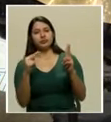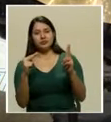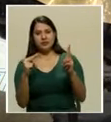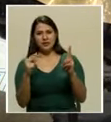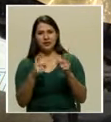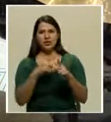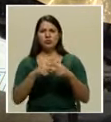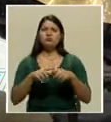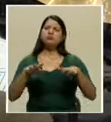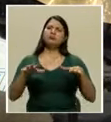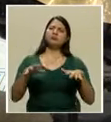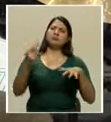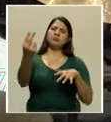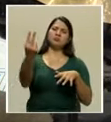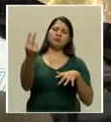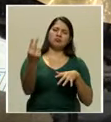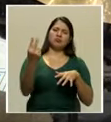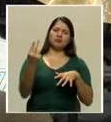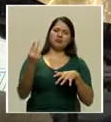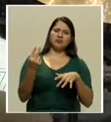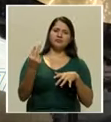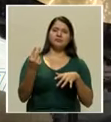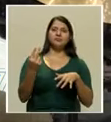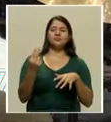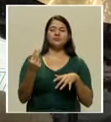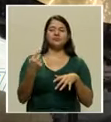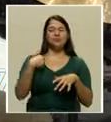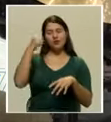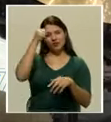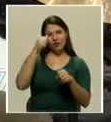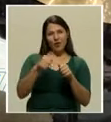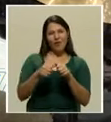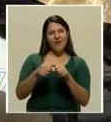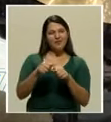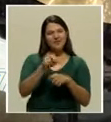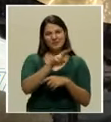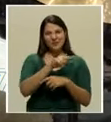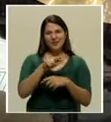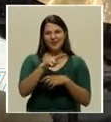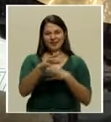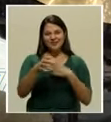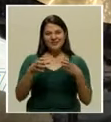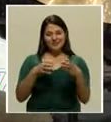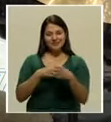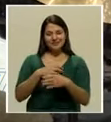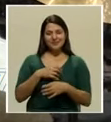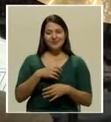escritorio ahí en la izquierda, en la esquina del cuarto, se acordarán los compañeros de esa época.